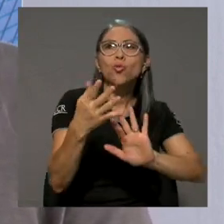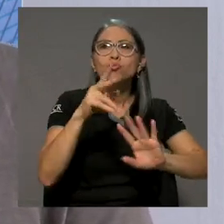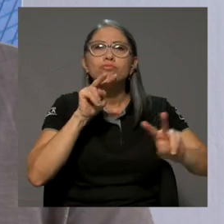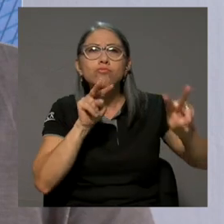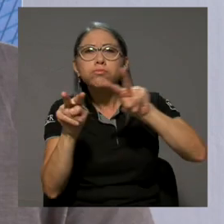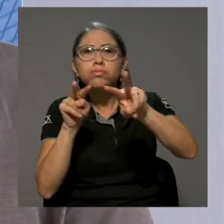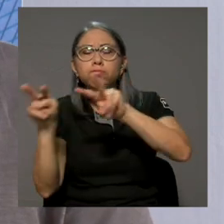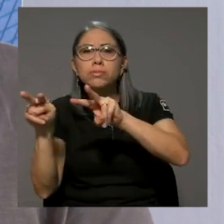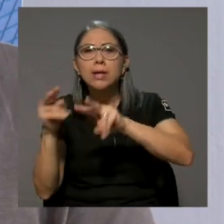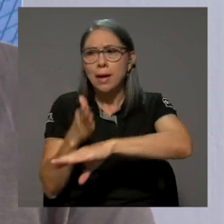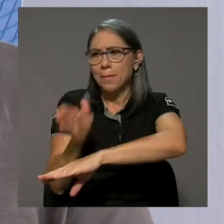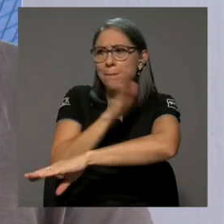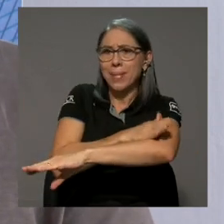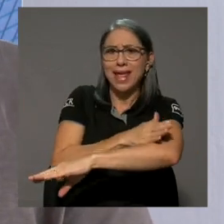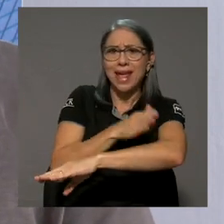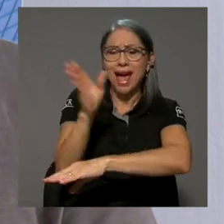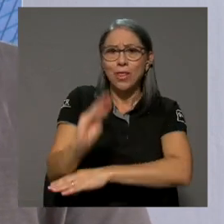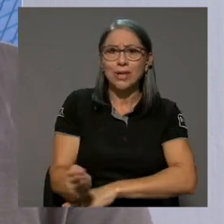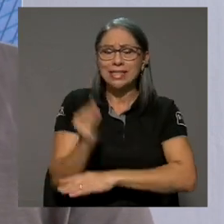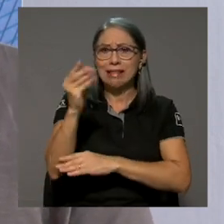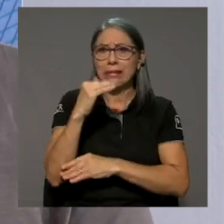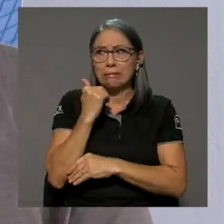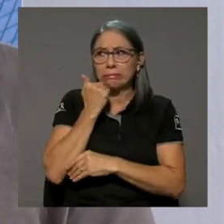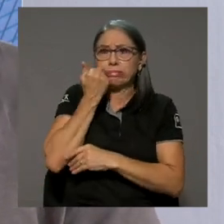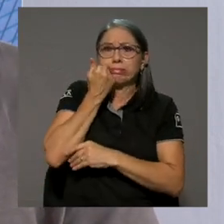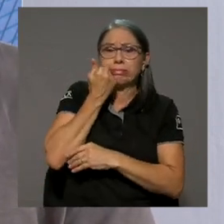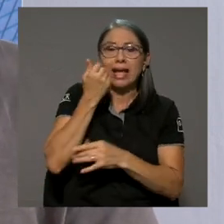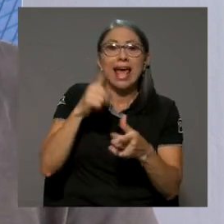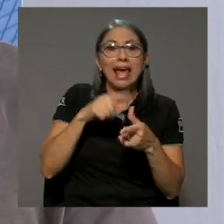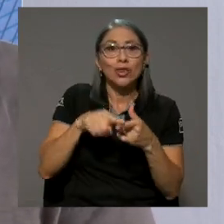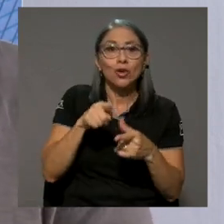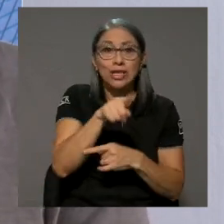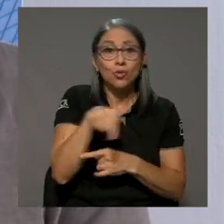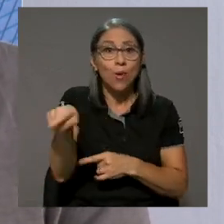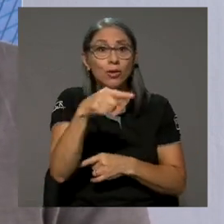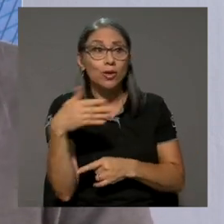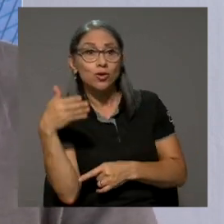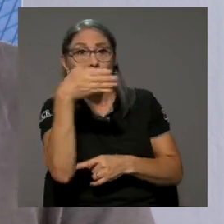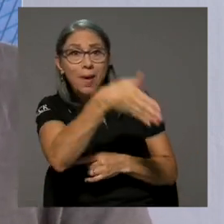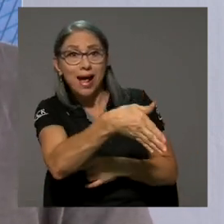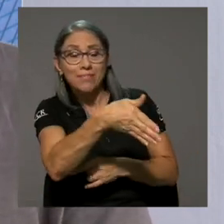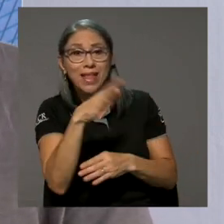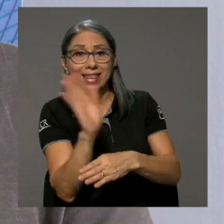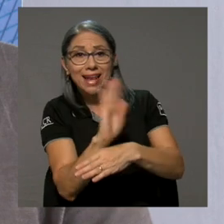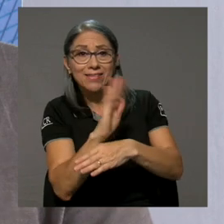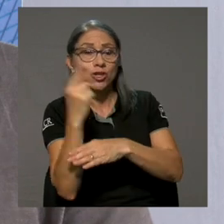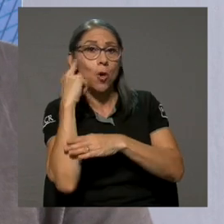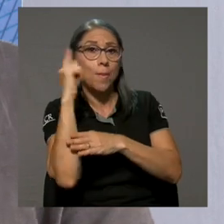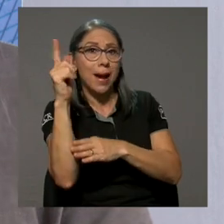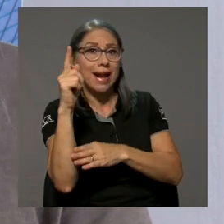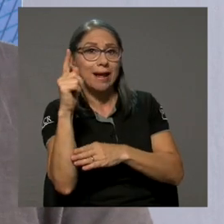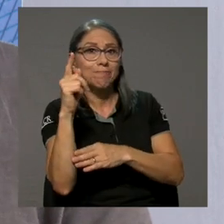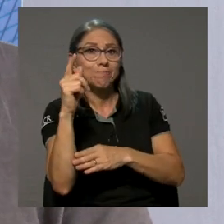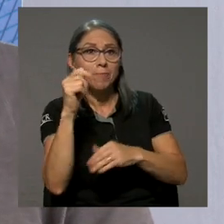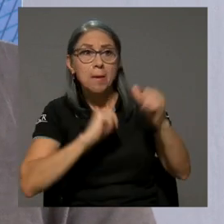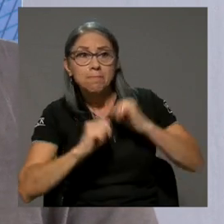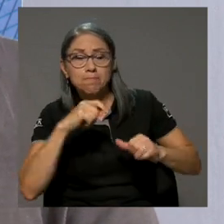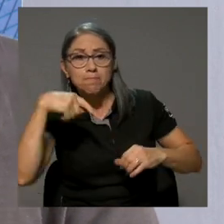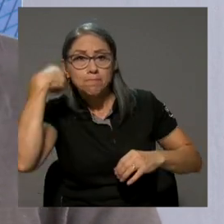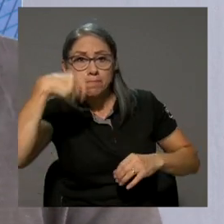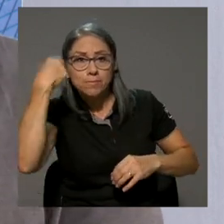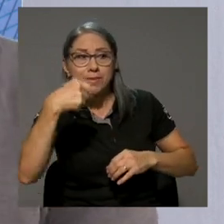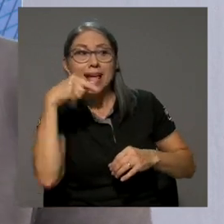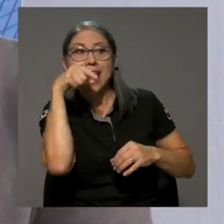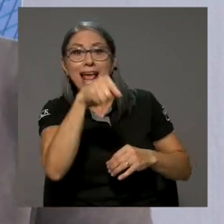preadolescente le causa muchísima vergüenza. Entonces, cuando ellos van al estudio de televisión, donde van a rodar el piloto,